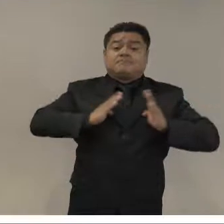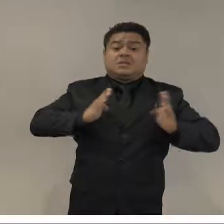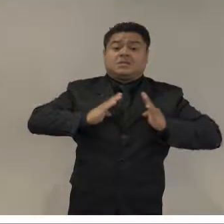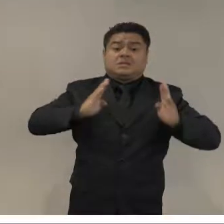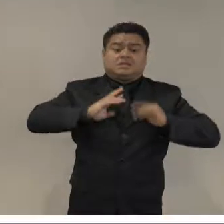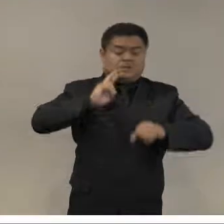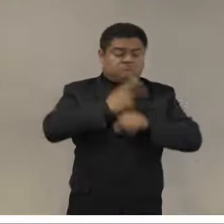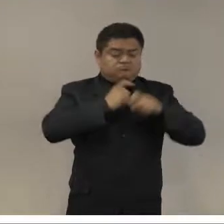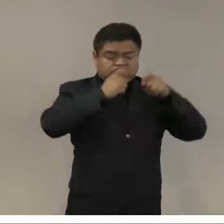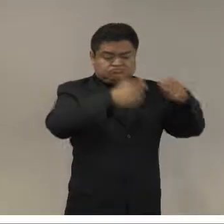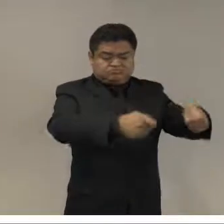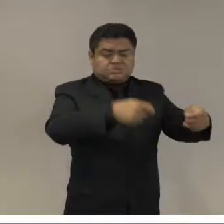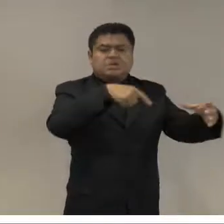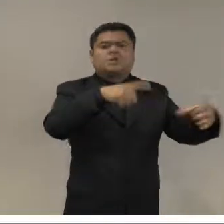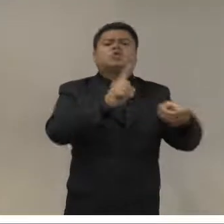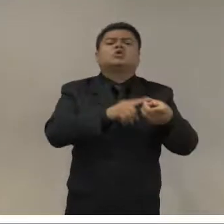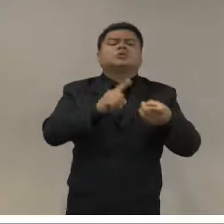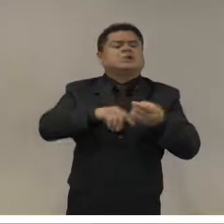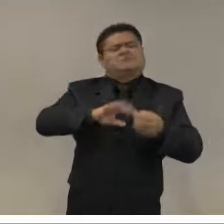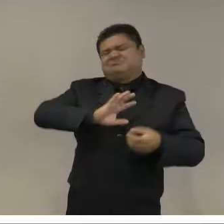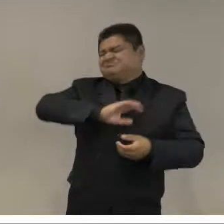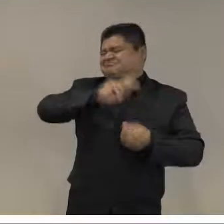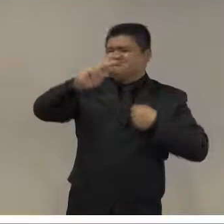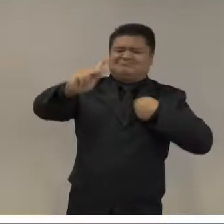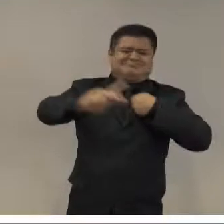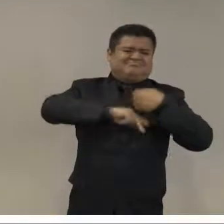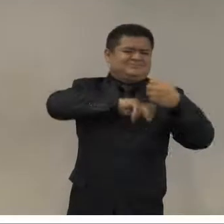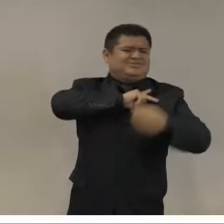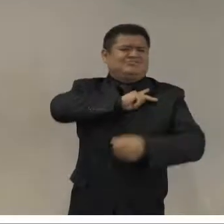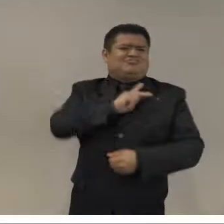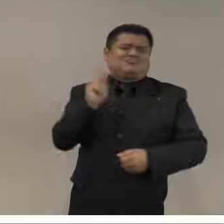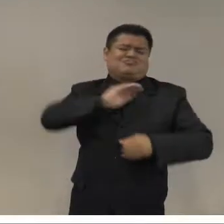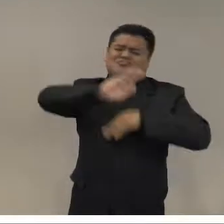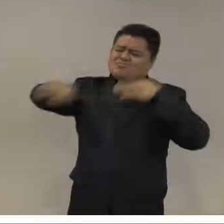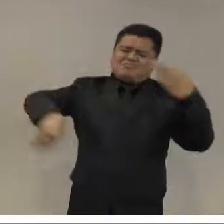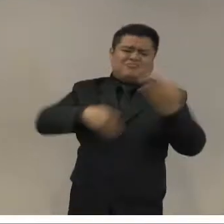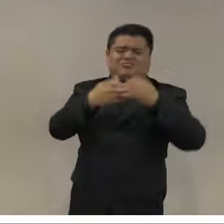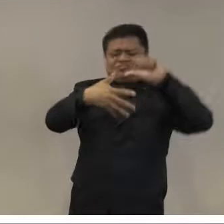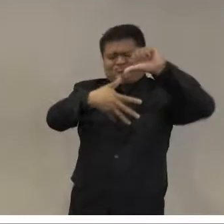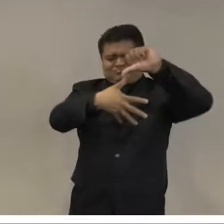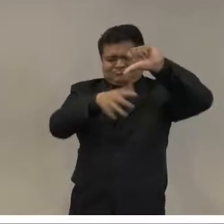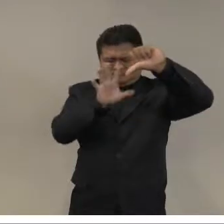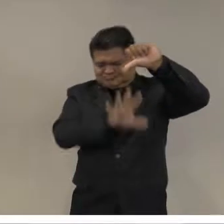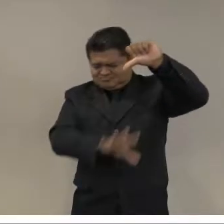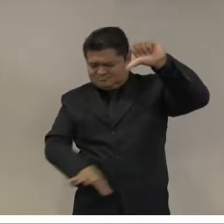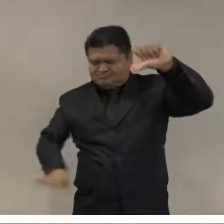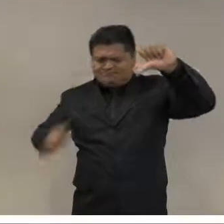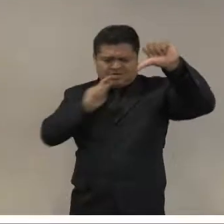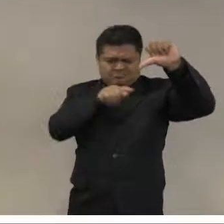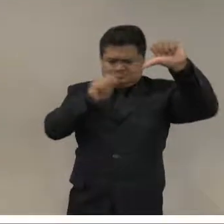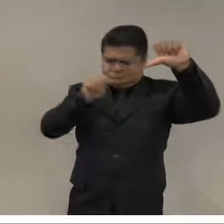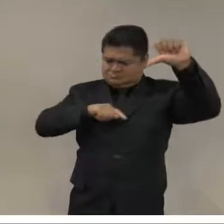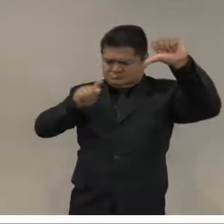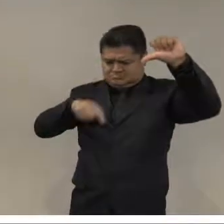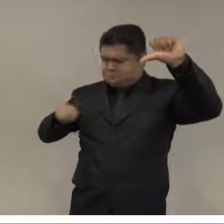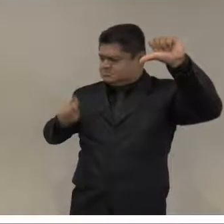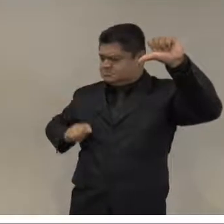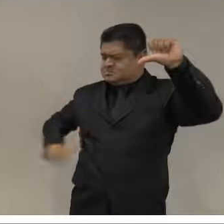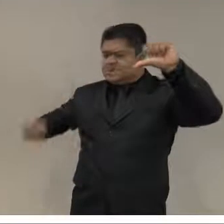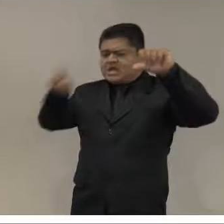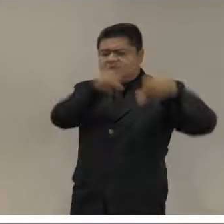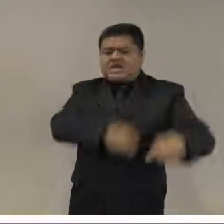vemos a militares jugando nuevos papeles de seguridad interna que no tenían, que los ponen en contacto diario con sus